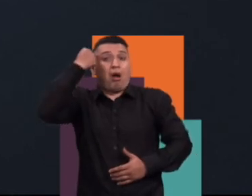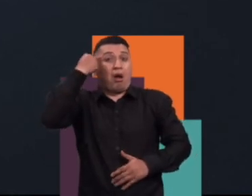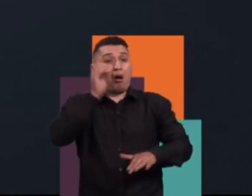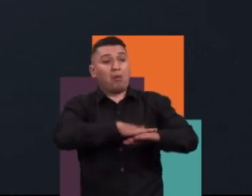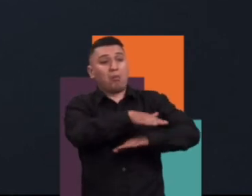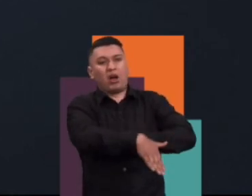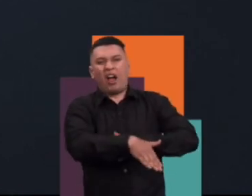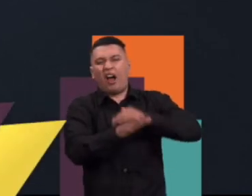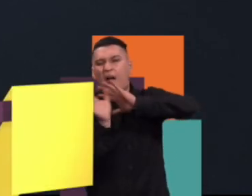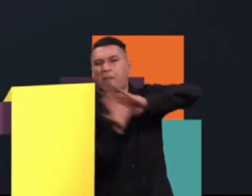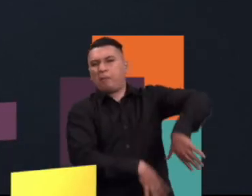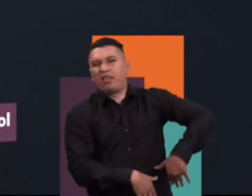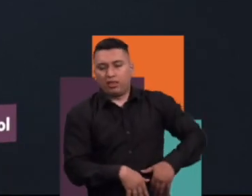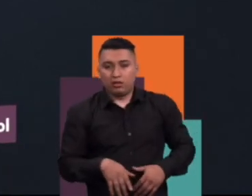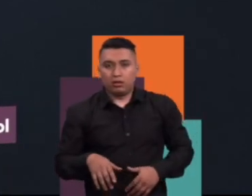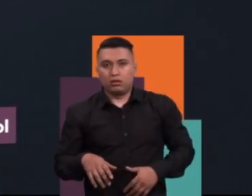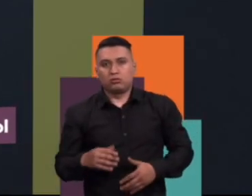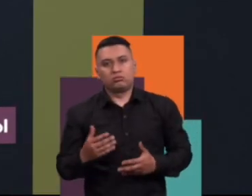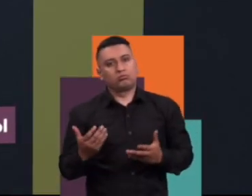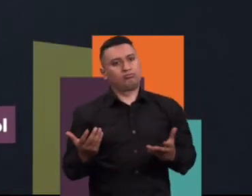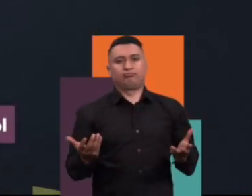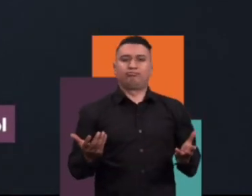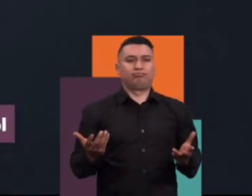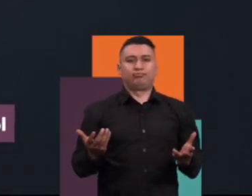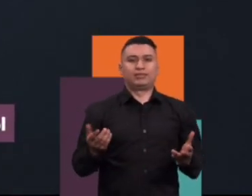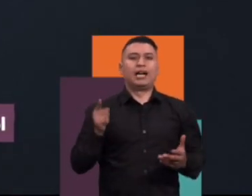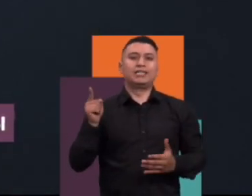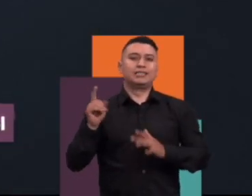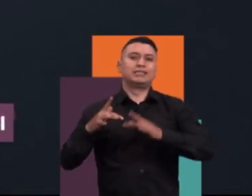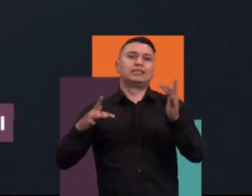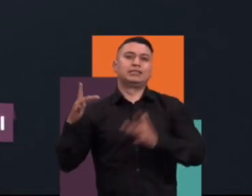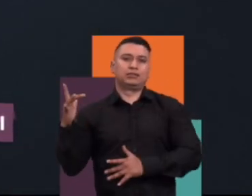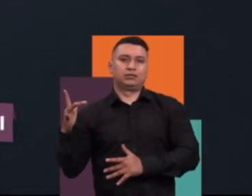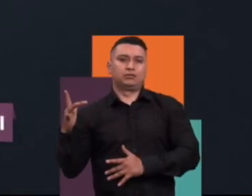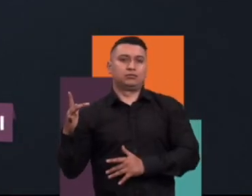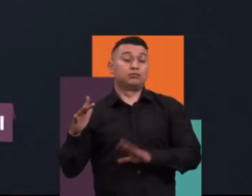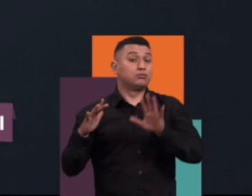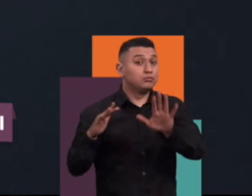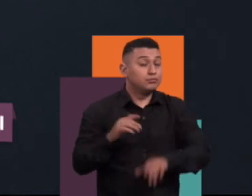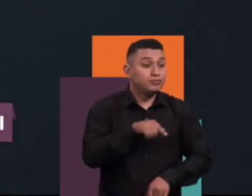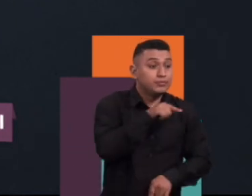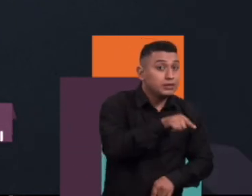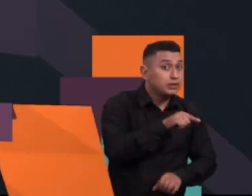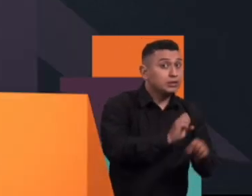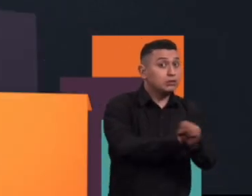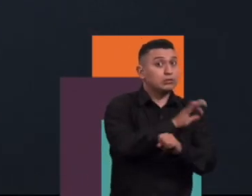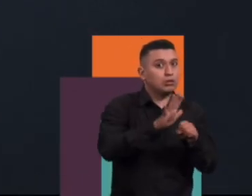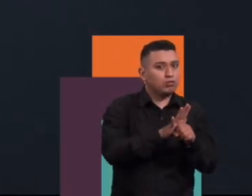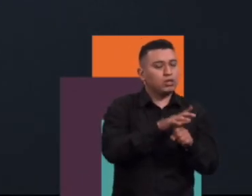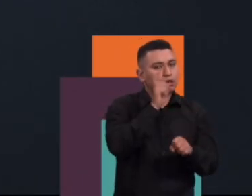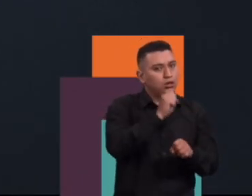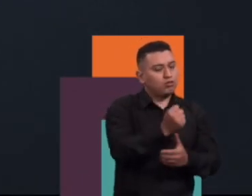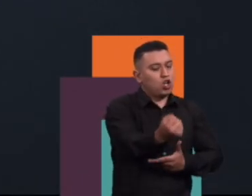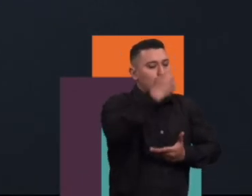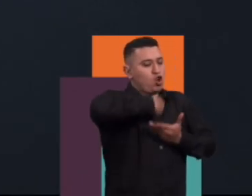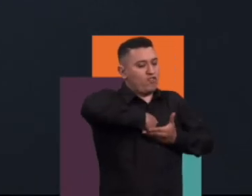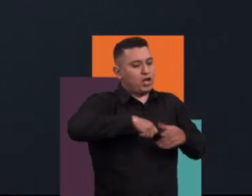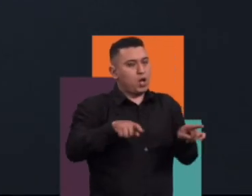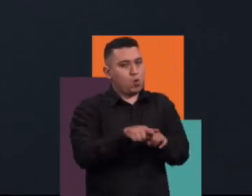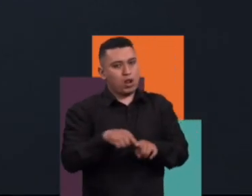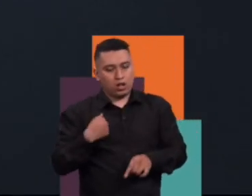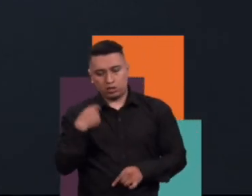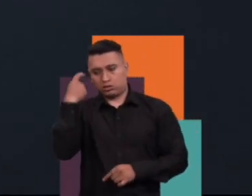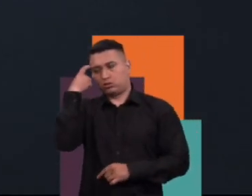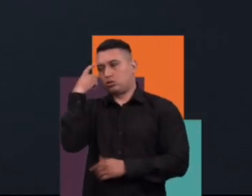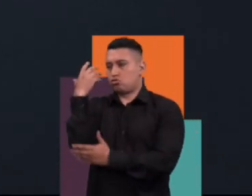impactos que eso genera. Cuando, en realidad, el COVID-19 debería volvernos a pensar en un mundo distinto